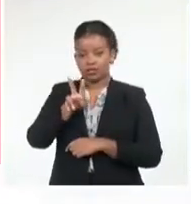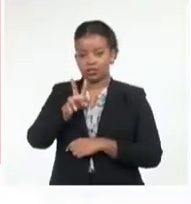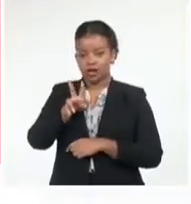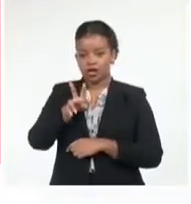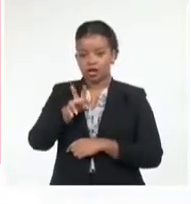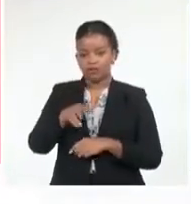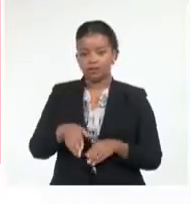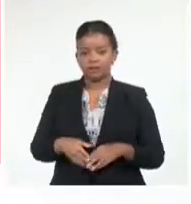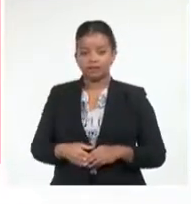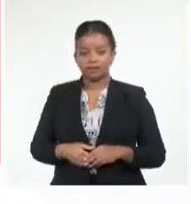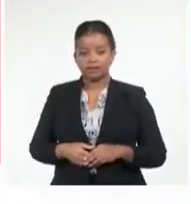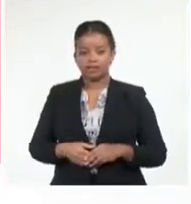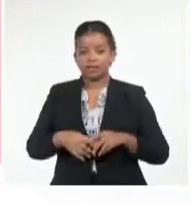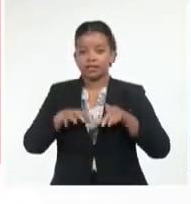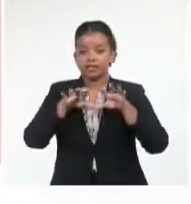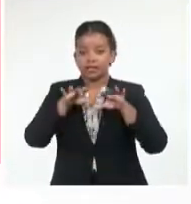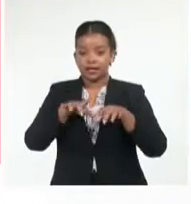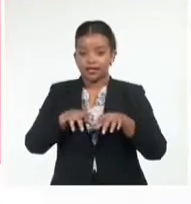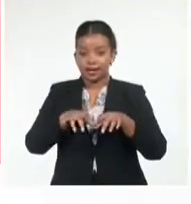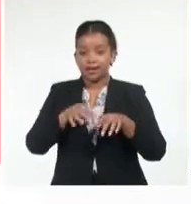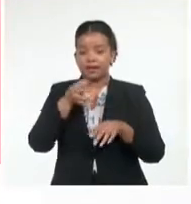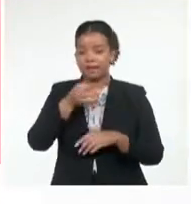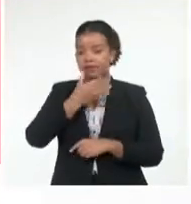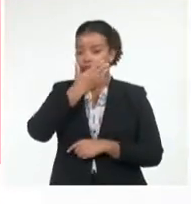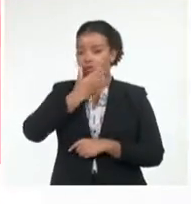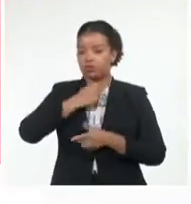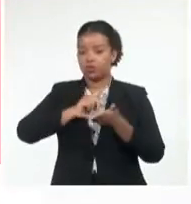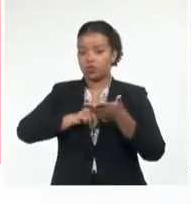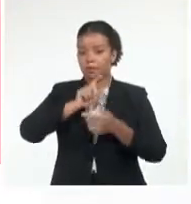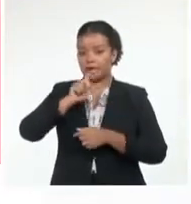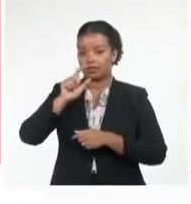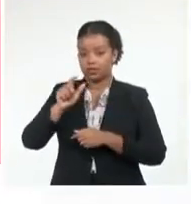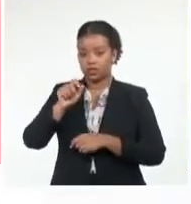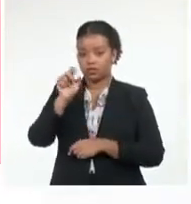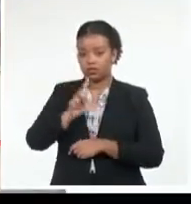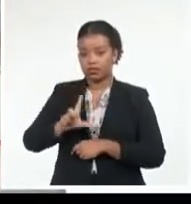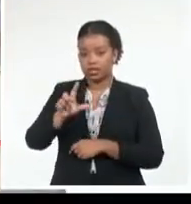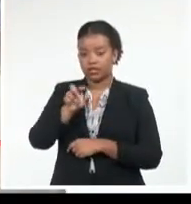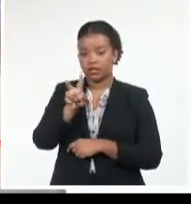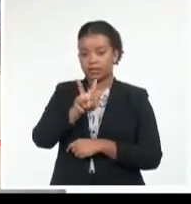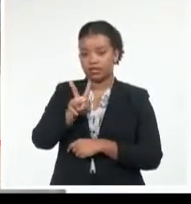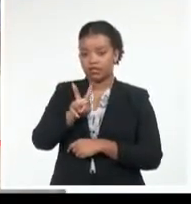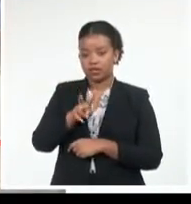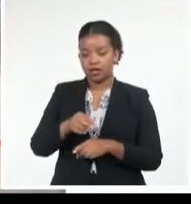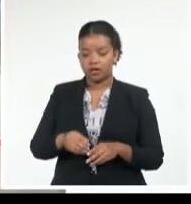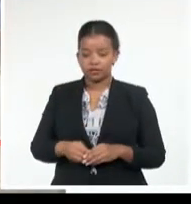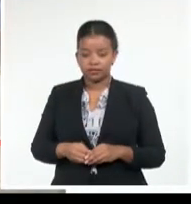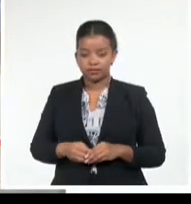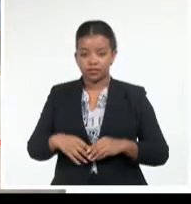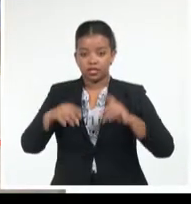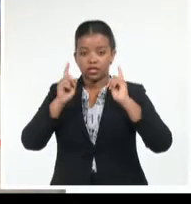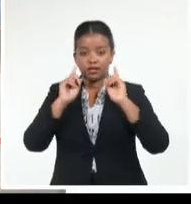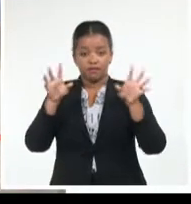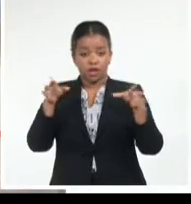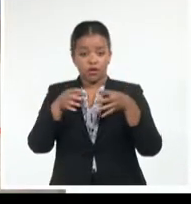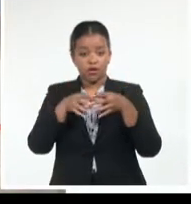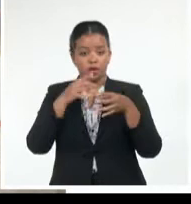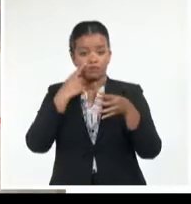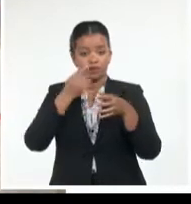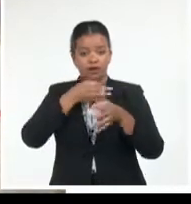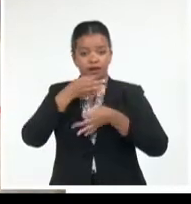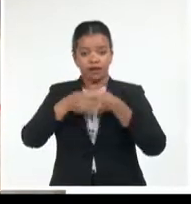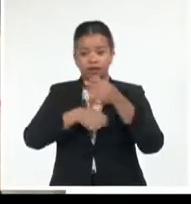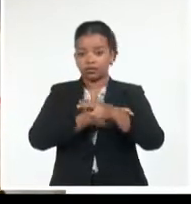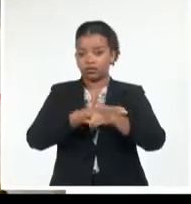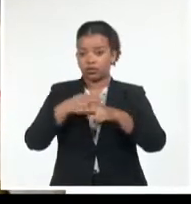Santander, secretaria general de la Juventud del Partido Socialista Unido de Venezuela. En el encuentro se rememoró el papel de ambas organizaciones en el